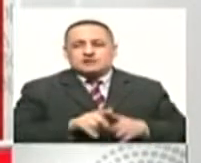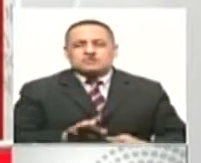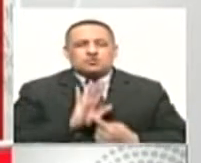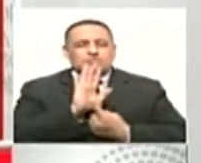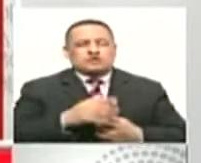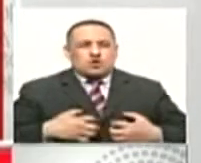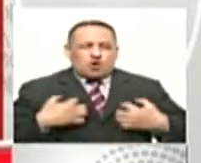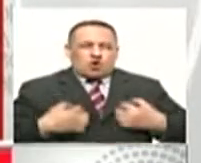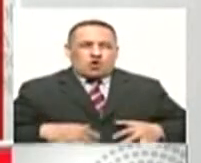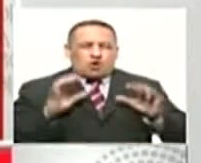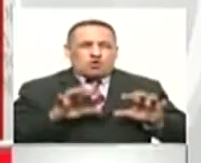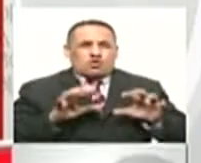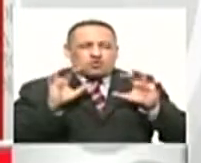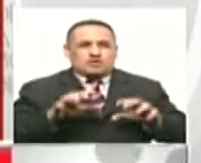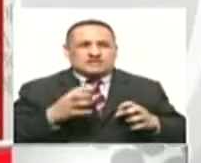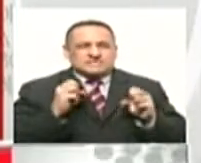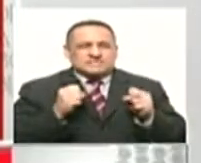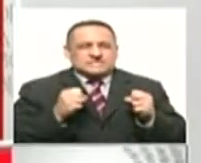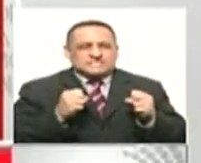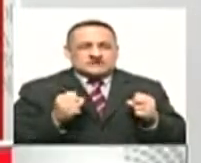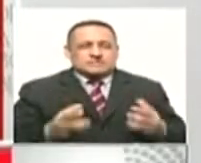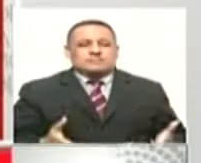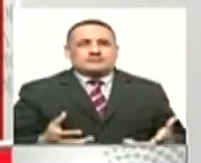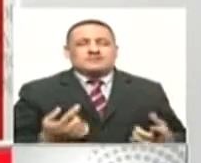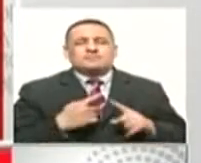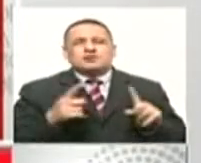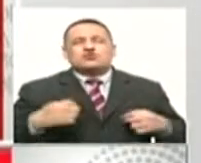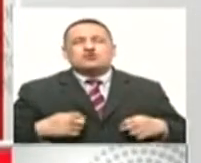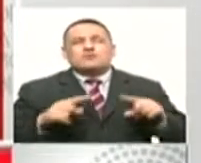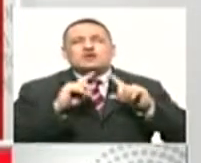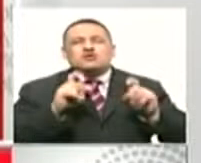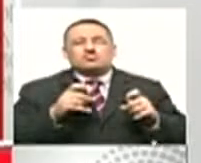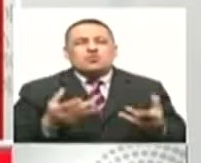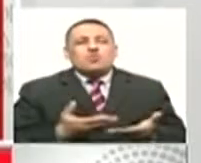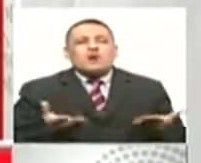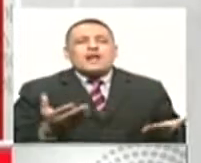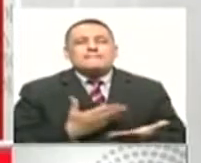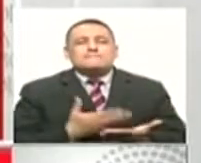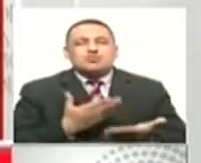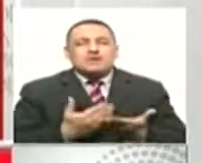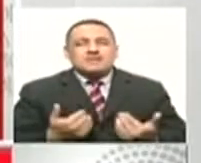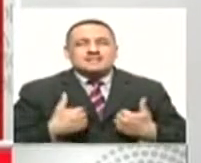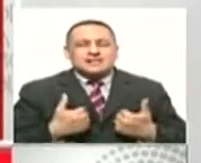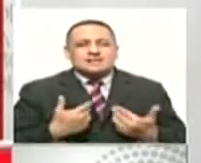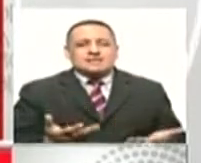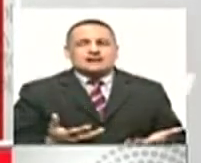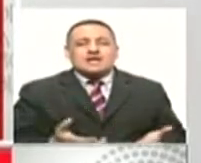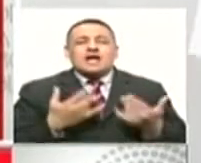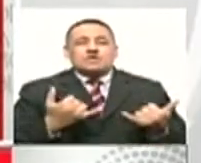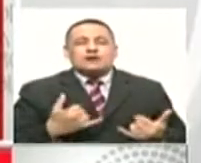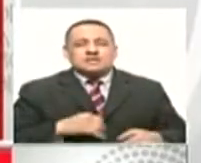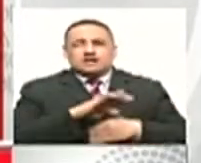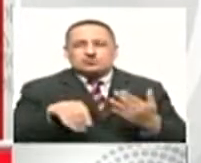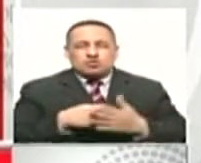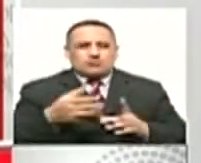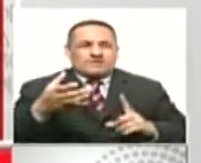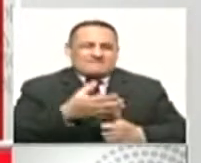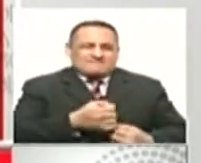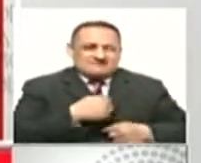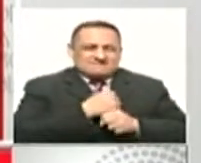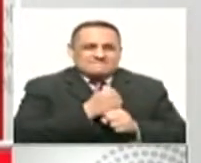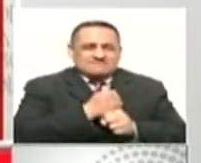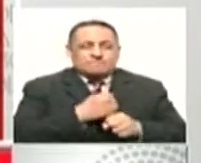viendo, pues, que en realidad también están pasando por un momento delicado que yo creo que requieren la defensa de toda la